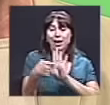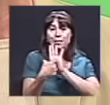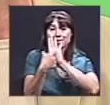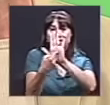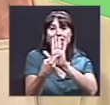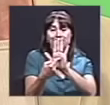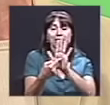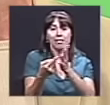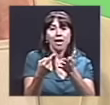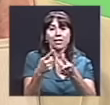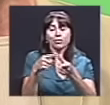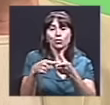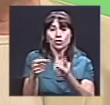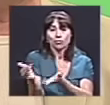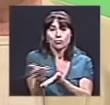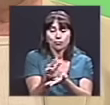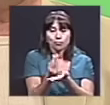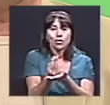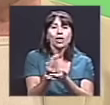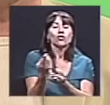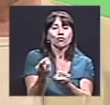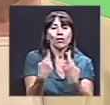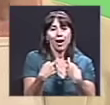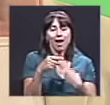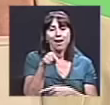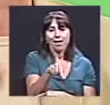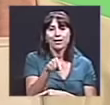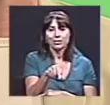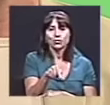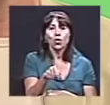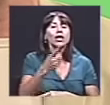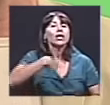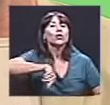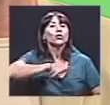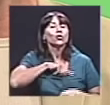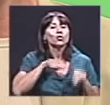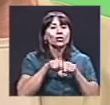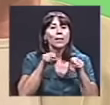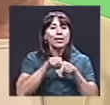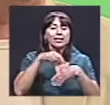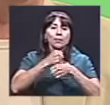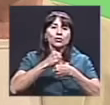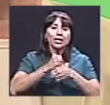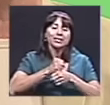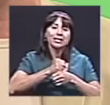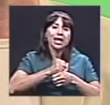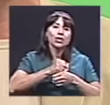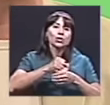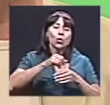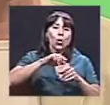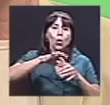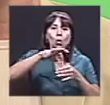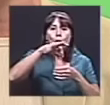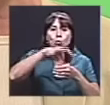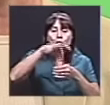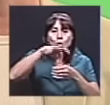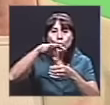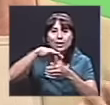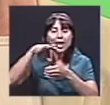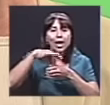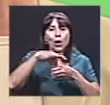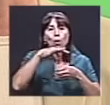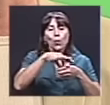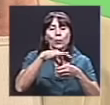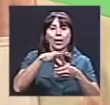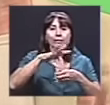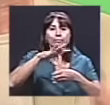que la gente aprecia mucho. Y nosotros estamos haciendo un sorteo por una cantidad de números que hemos impreso. Estamos